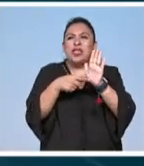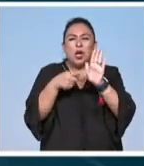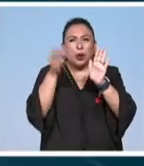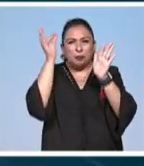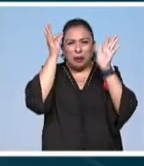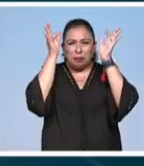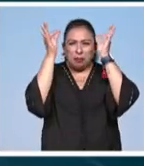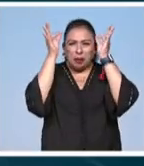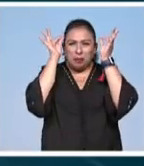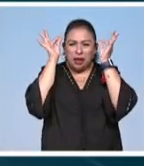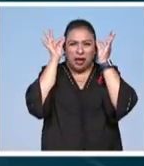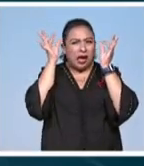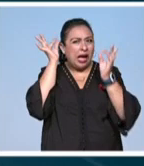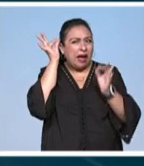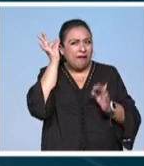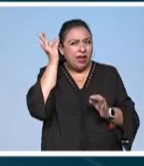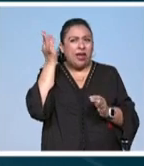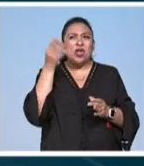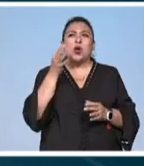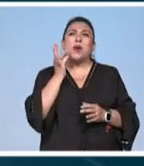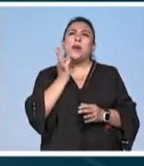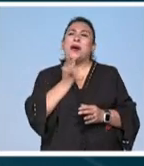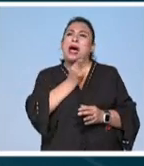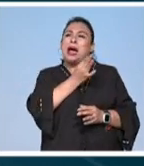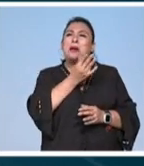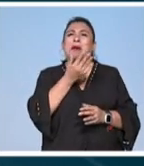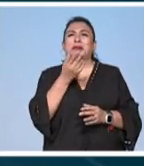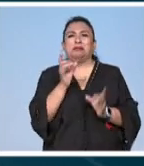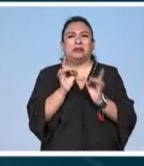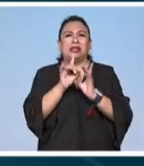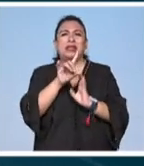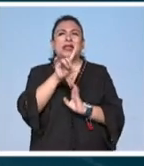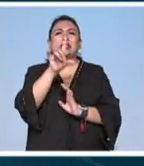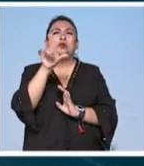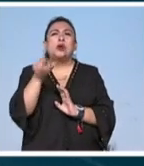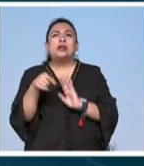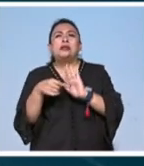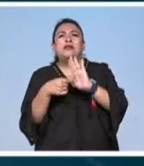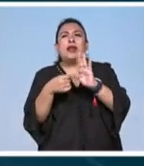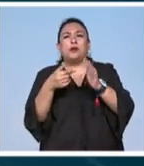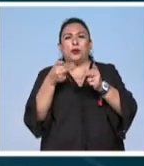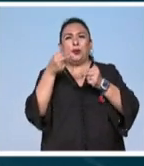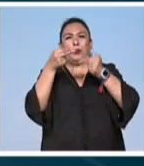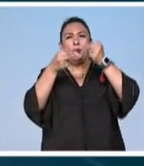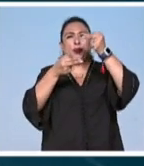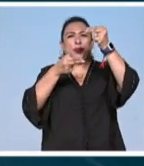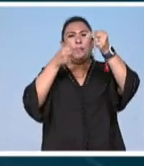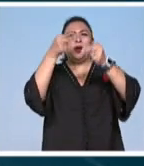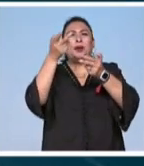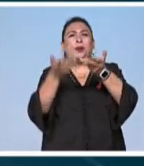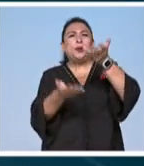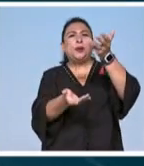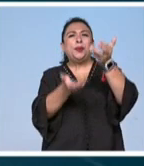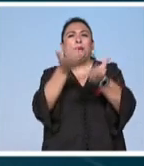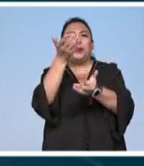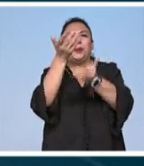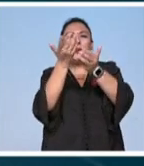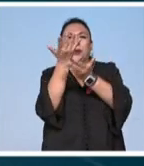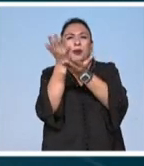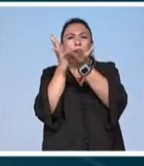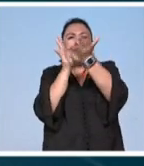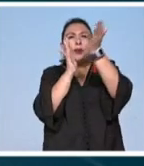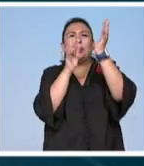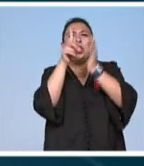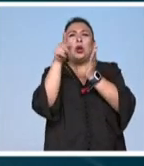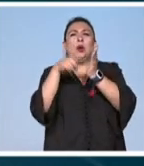pulgones enterrados en su cabello y barba el fenómeno se dio después de la presencia del humo proveniente de los incendios forestales que